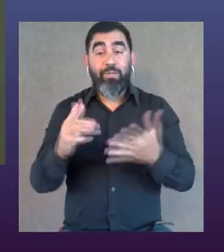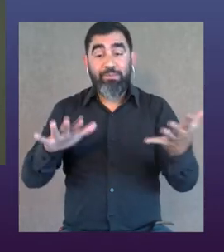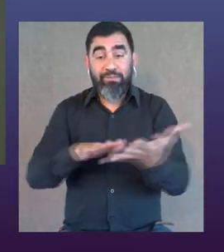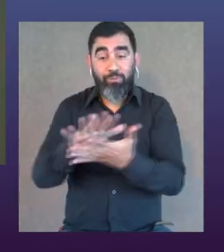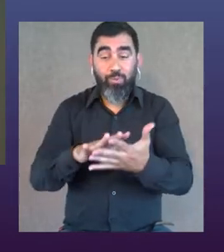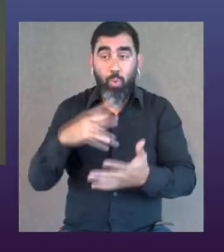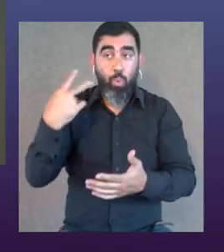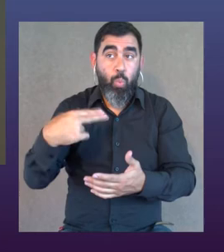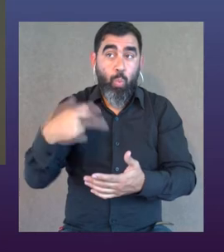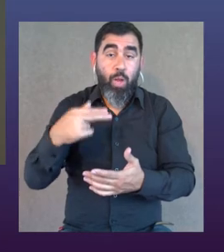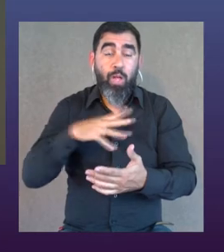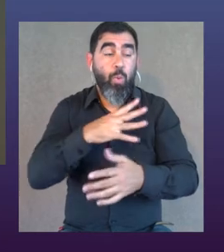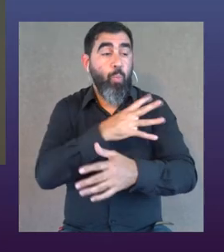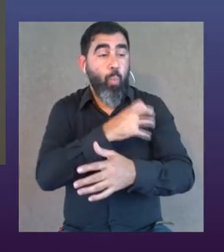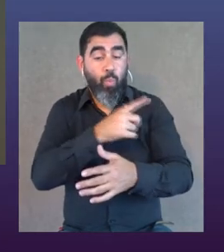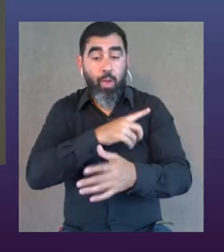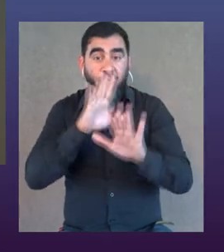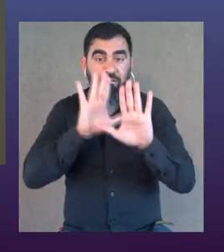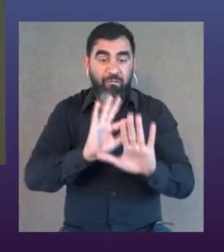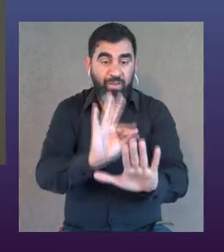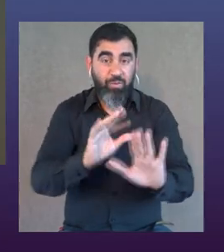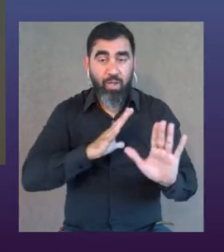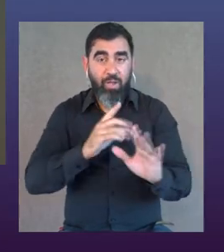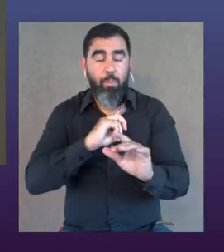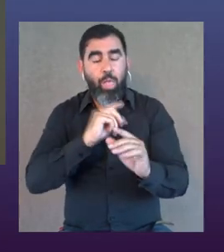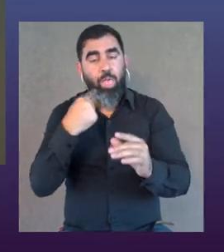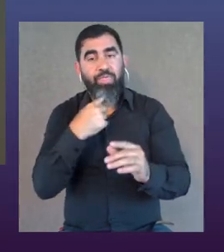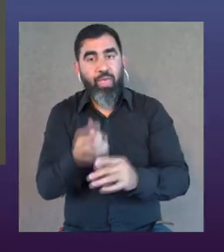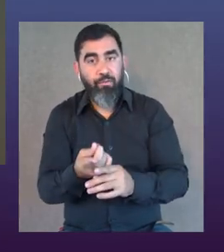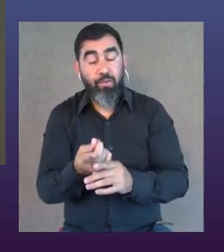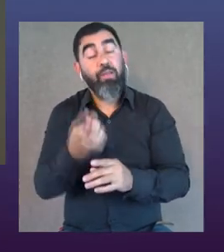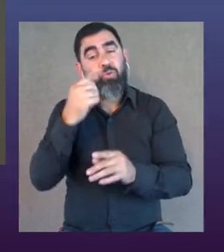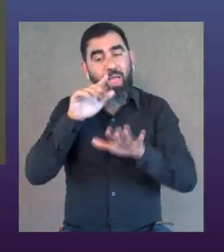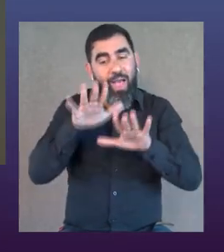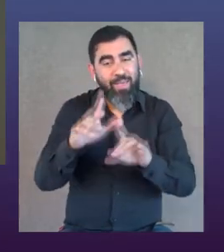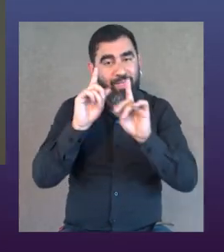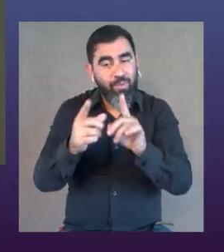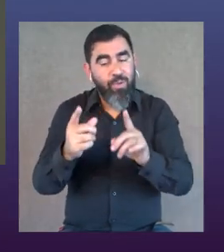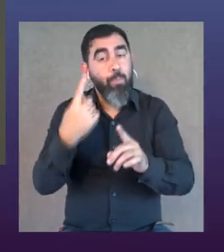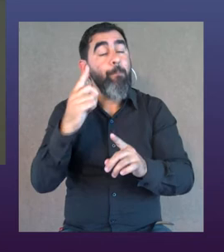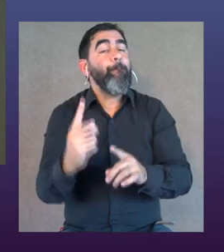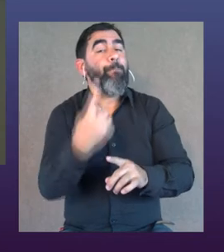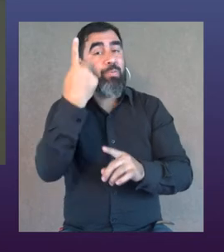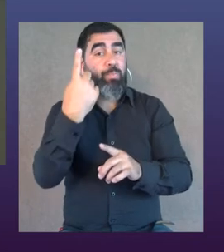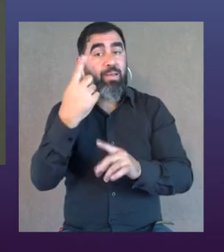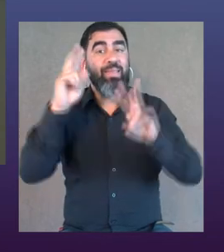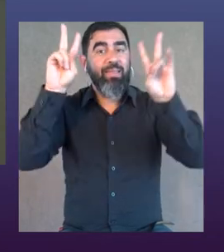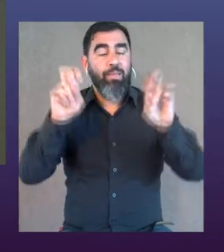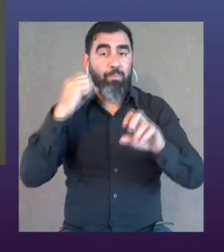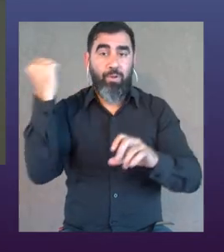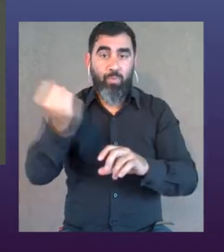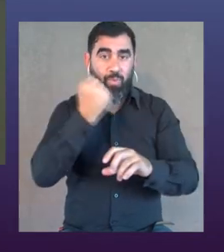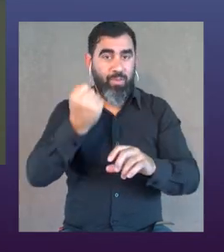en una situación en donde no usas un determinado músculo, ese músculo va perdiendo tonicidad. Entonces, en definitiva, me parece que ahí tenemos uno de los